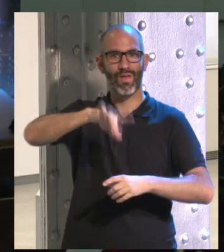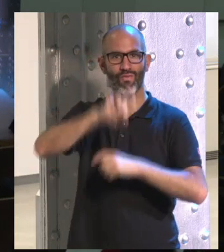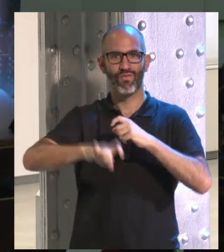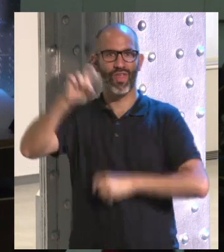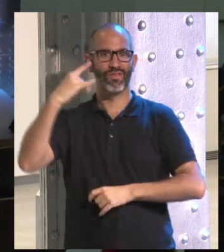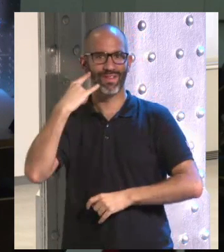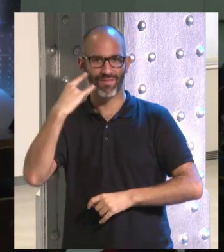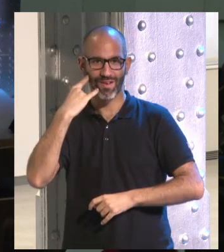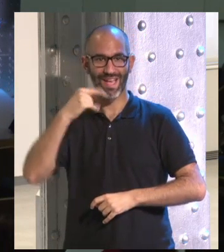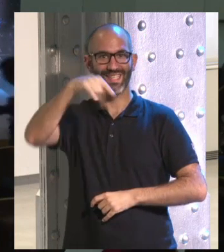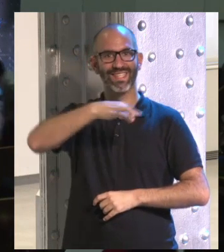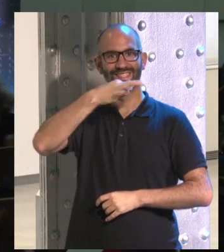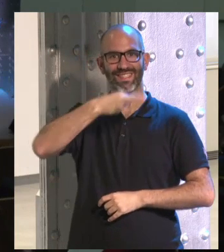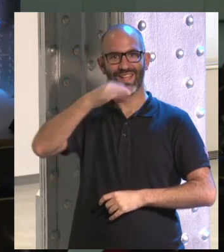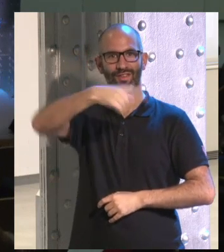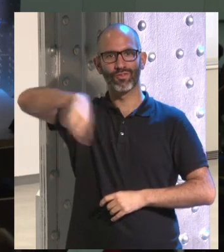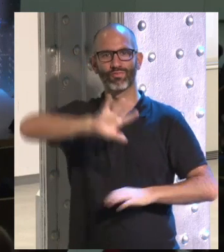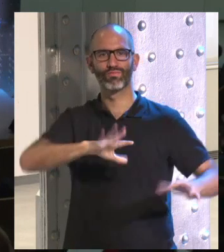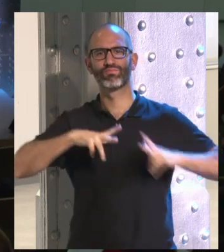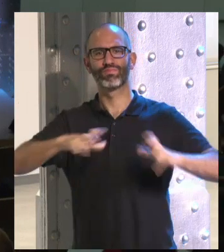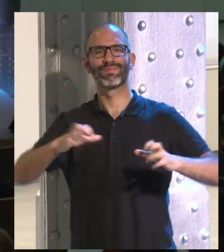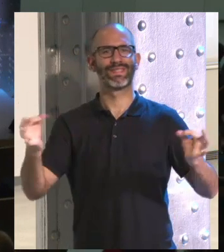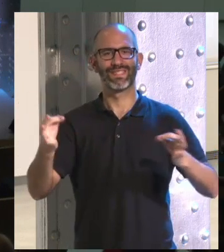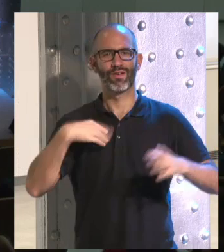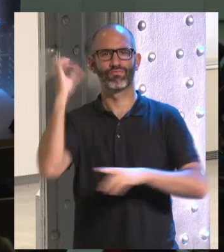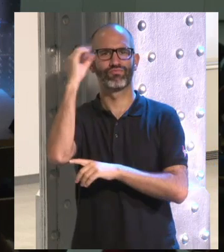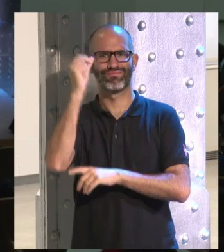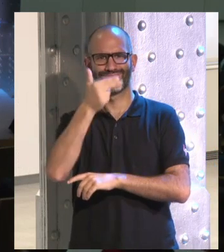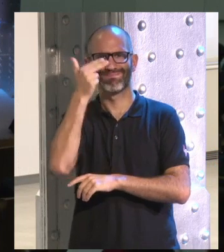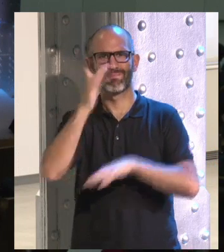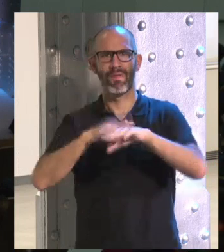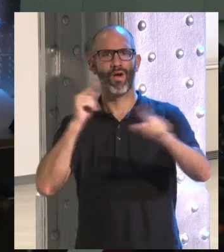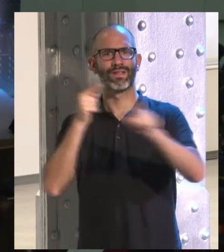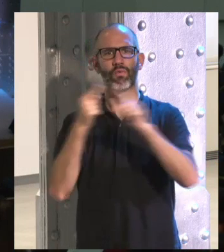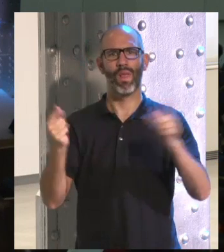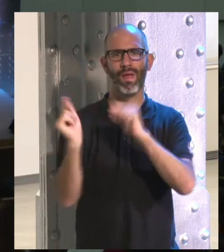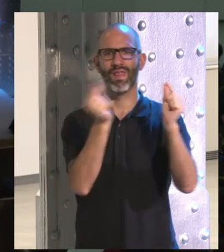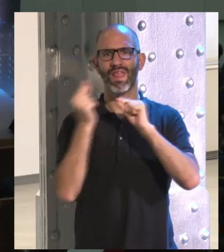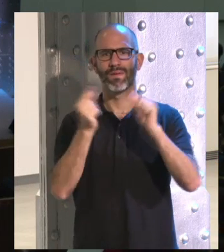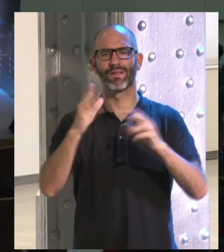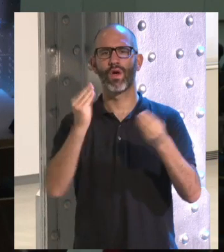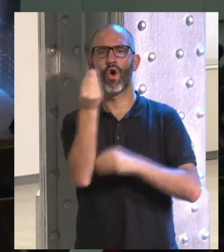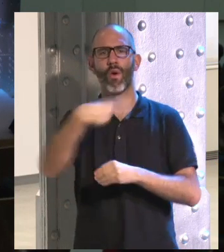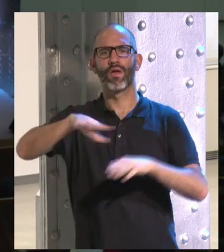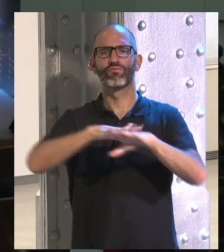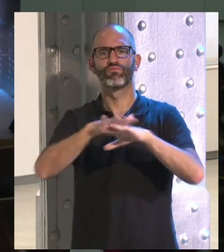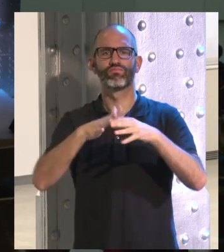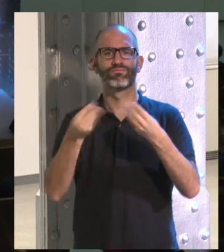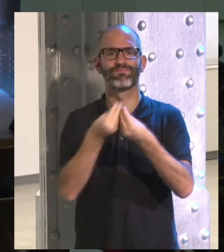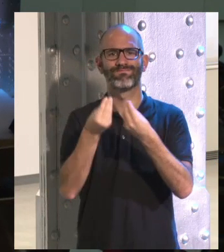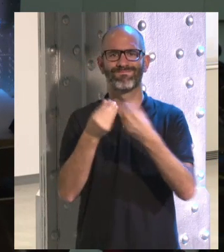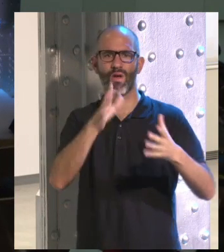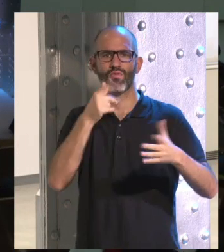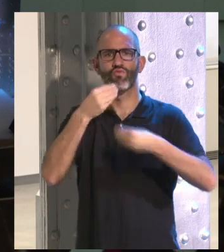Fundación Telefónica. Esta tarde hemos preparado una jornada muy interesante para debatir sobre el uso que hacen los jóvenes de las redes sociales